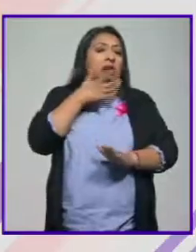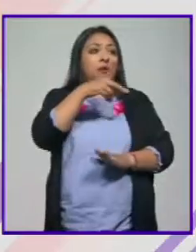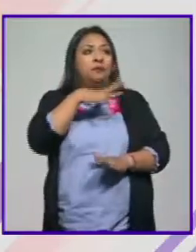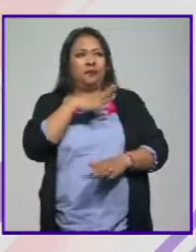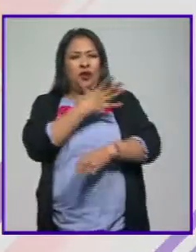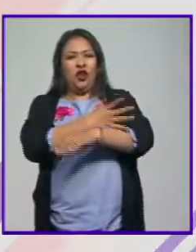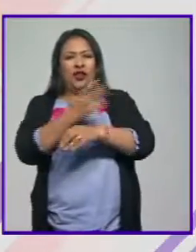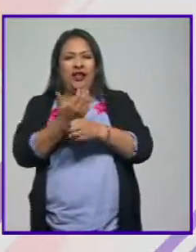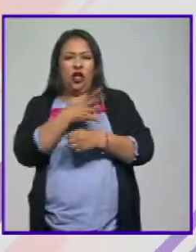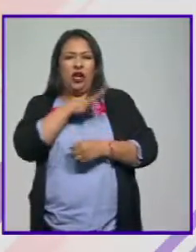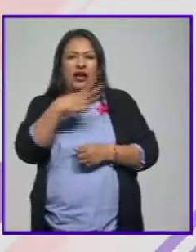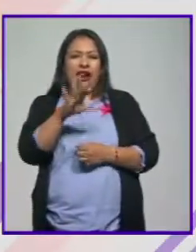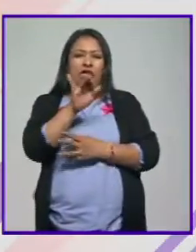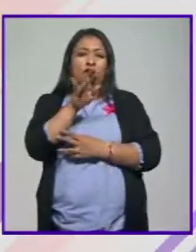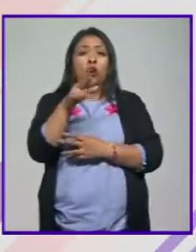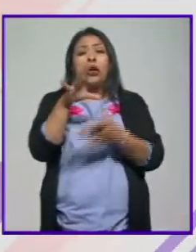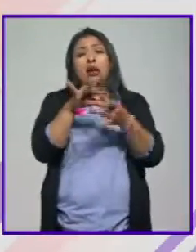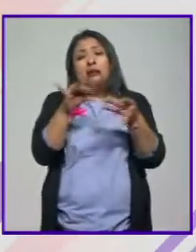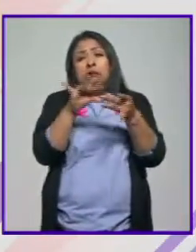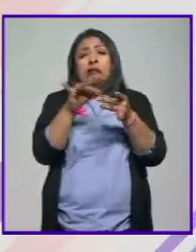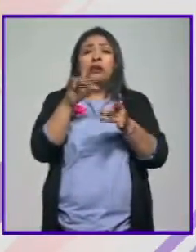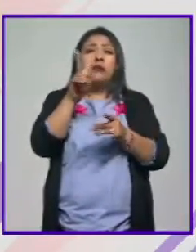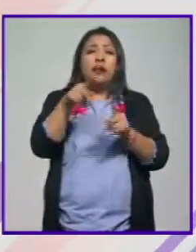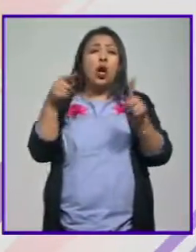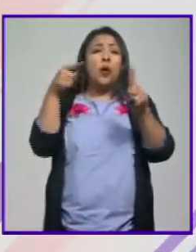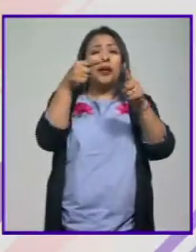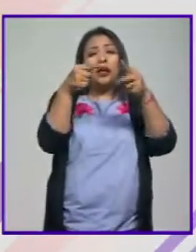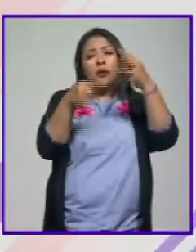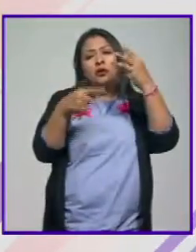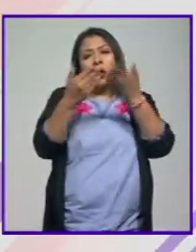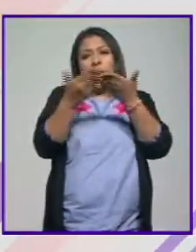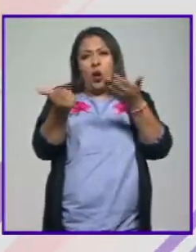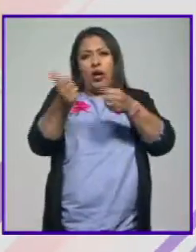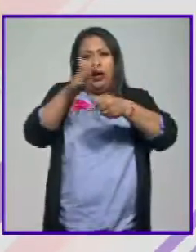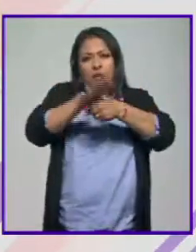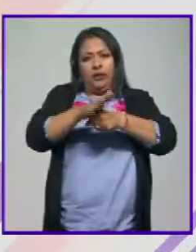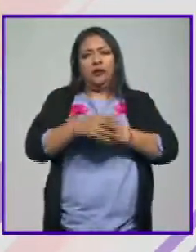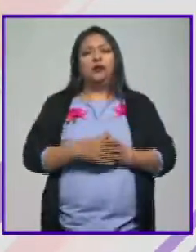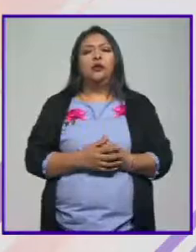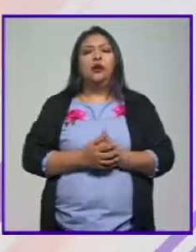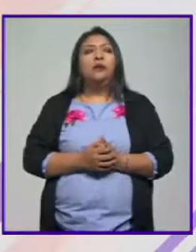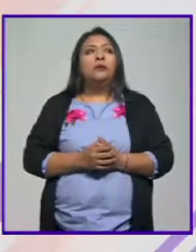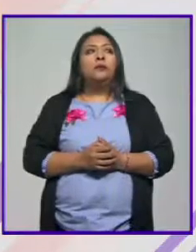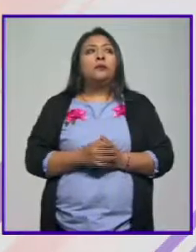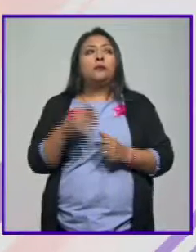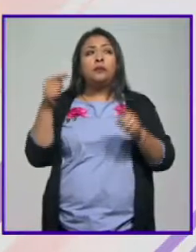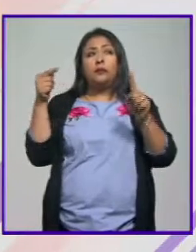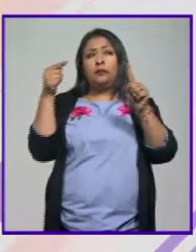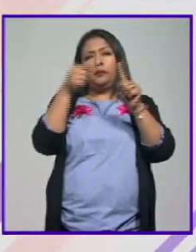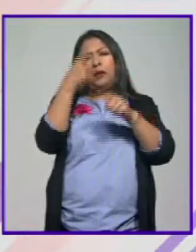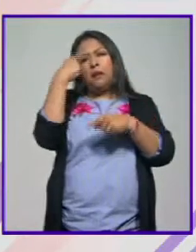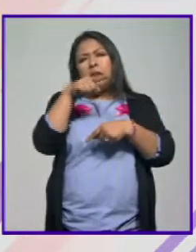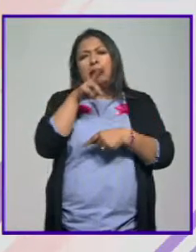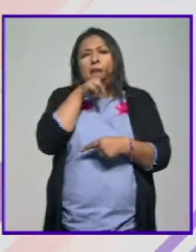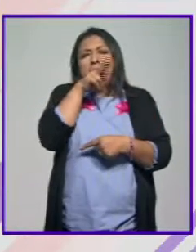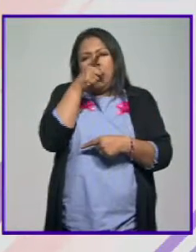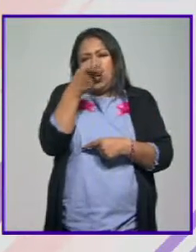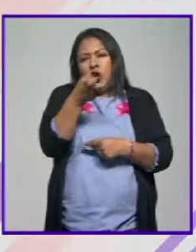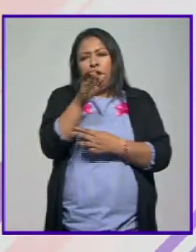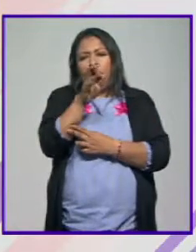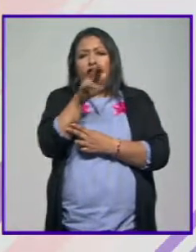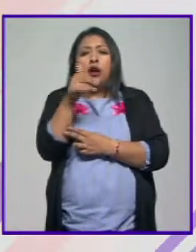coordinador general del FONCA expresó algunos de los objetivos de la presente administración. Como objetivo de mejora para esto,